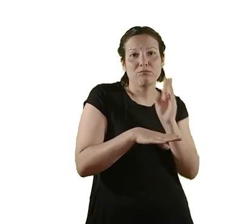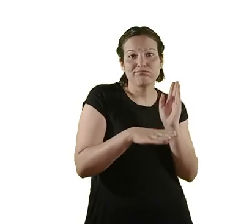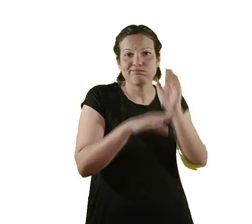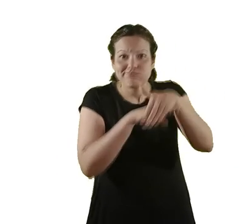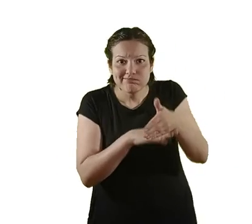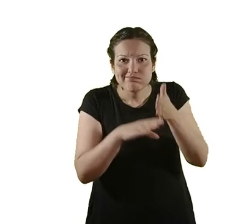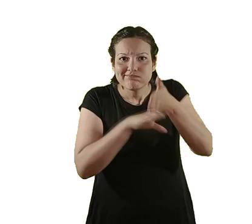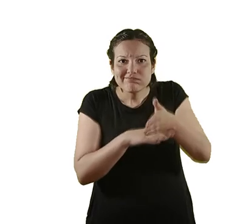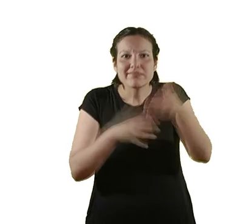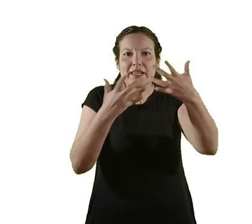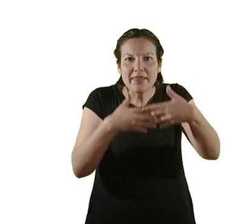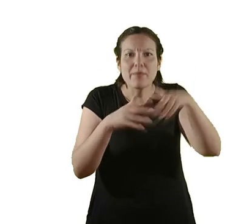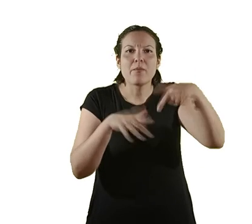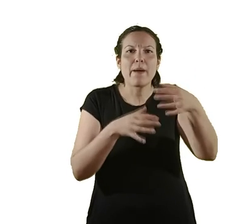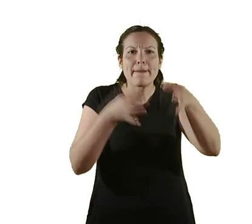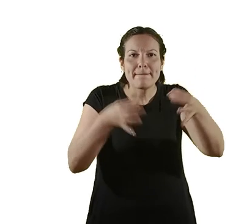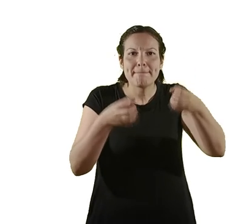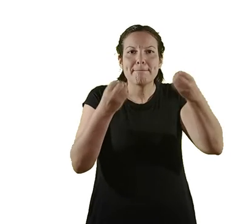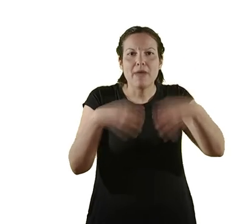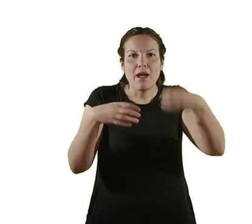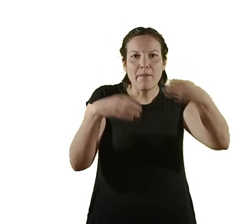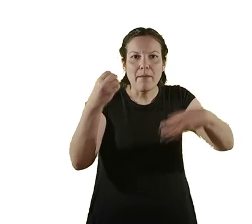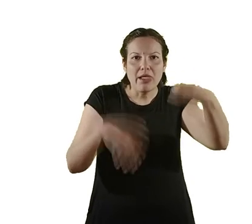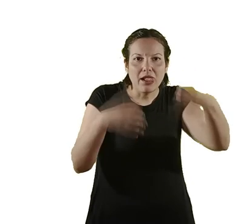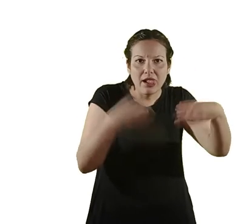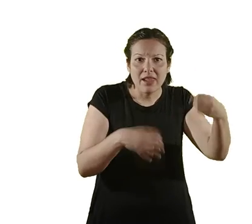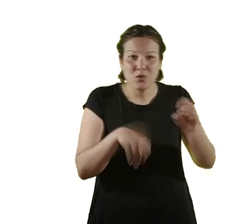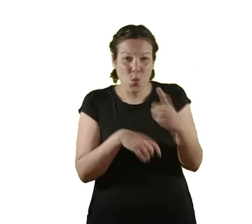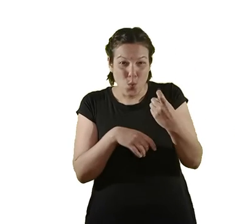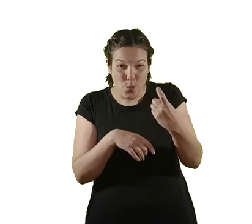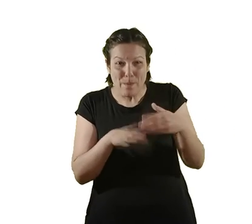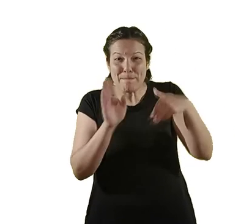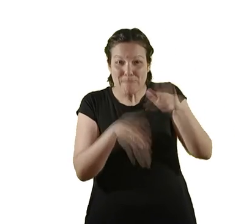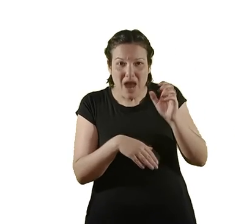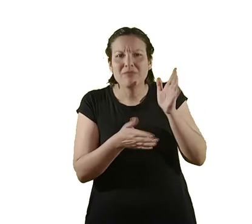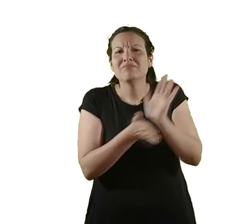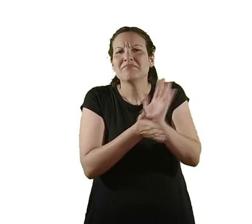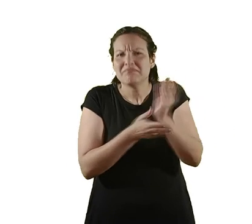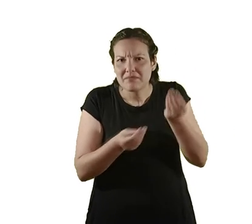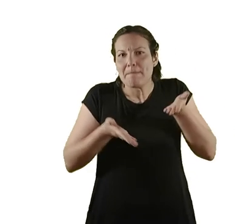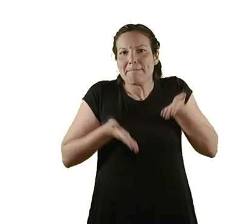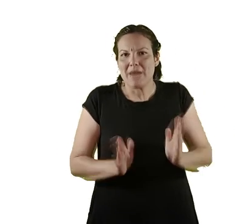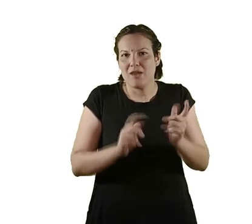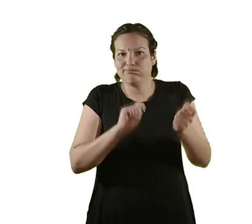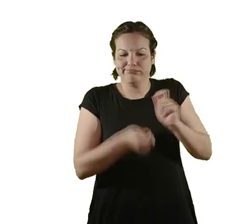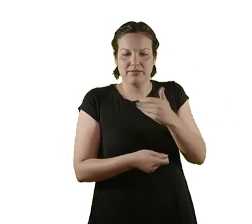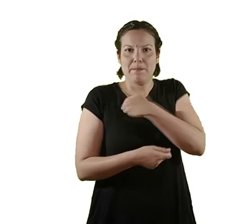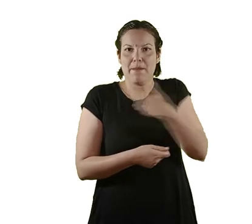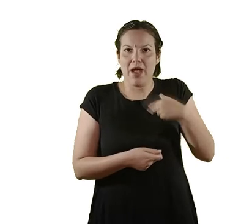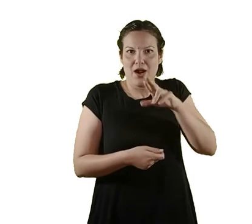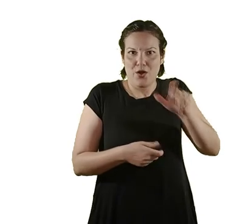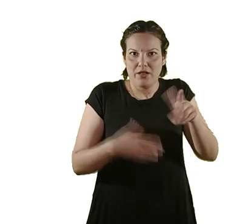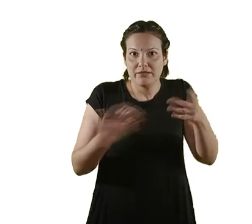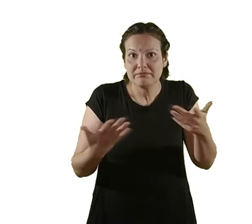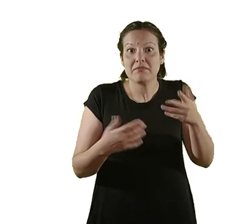después se van cayendo por los agujeritos. Uno de los agujeritos por donde nos caemos habitualmente es en el agujero de la maternidad. Después de la